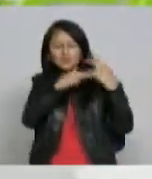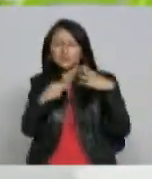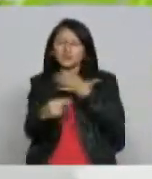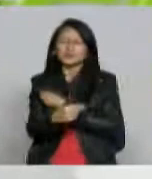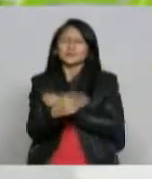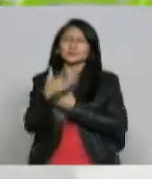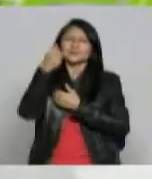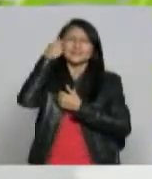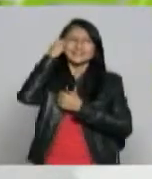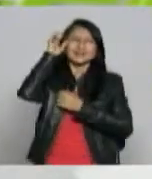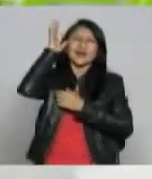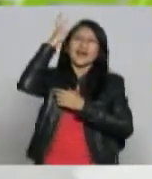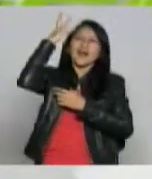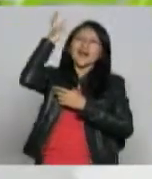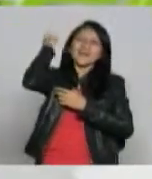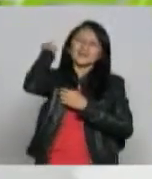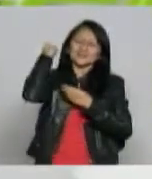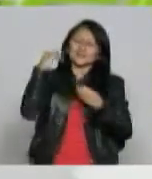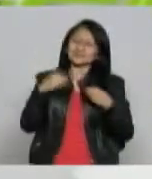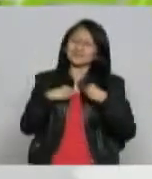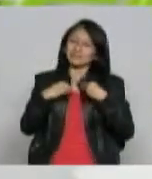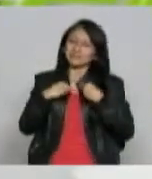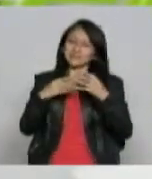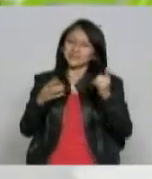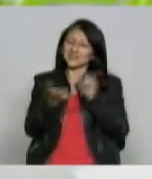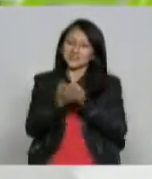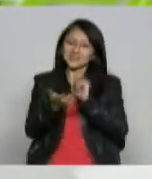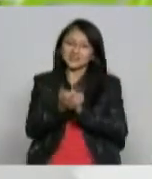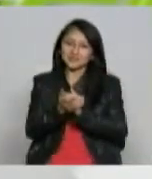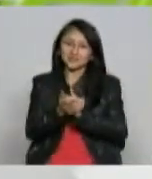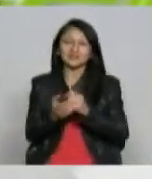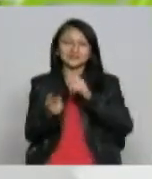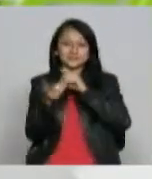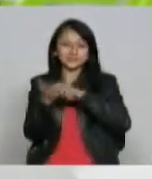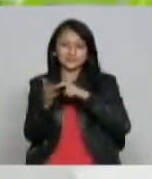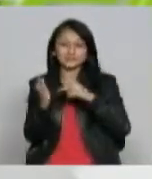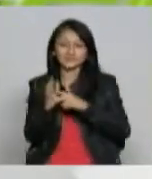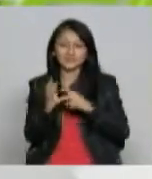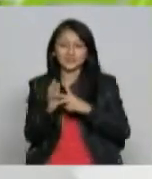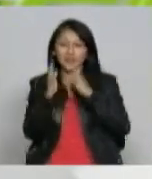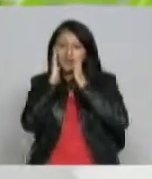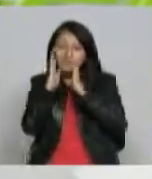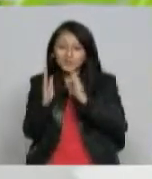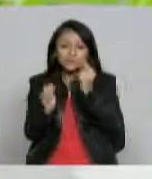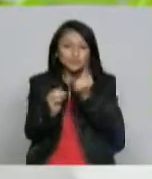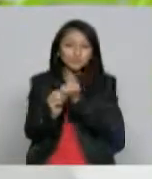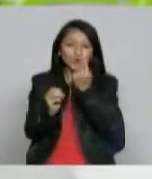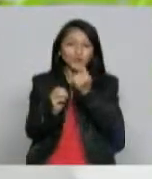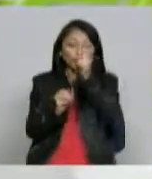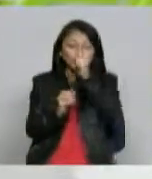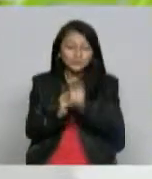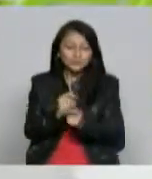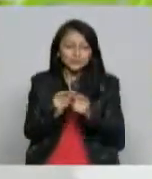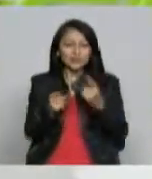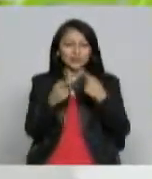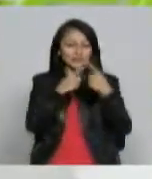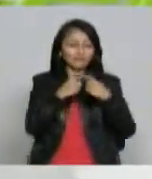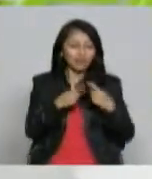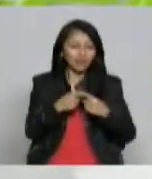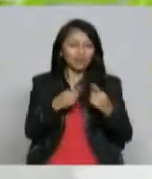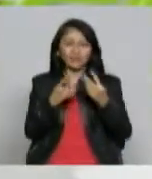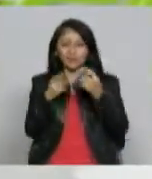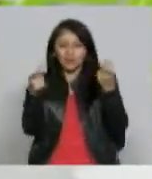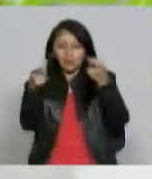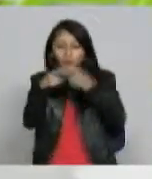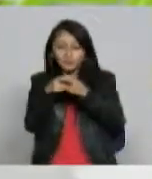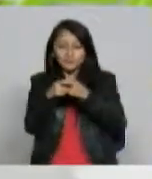años atrás de historia digo que importante mire que no es solamente sala de prensa dirigido a una entrevista propia sino más que todo como a